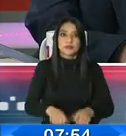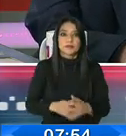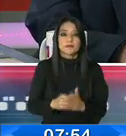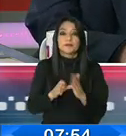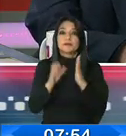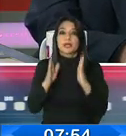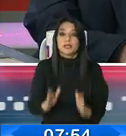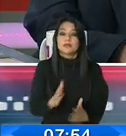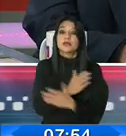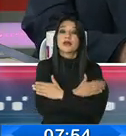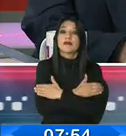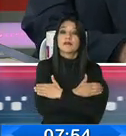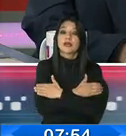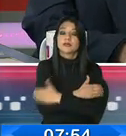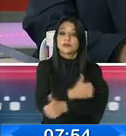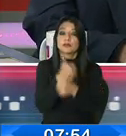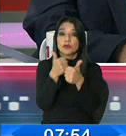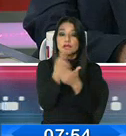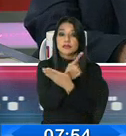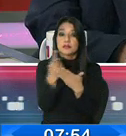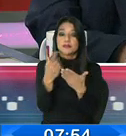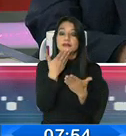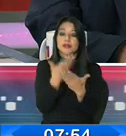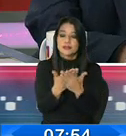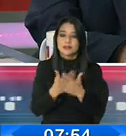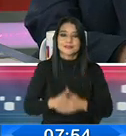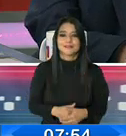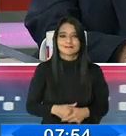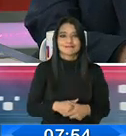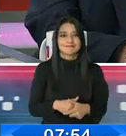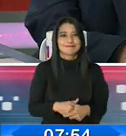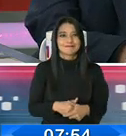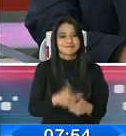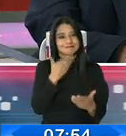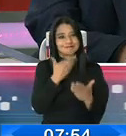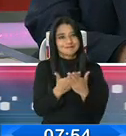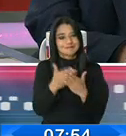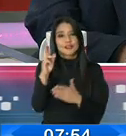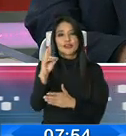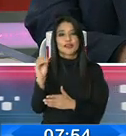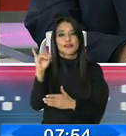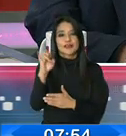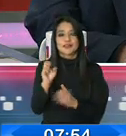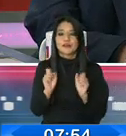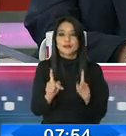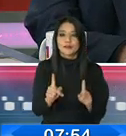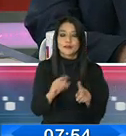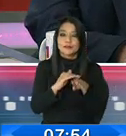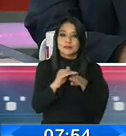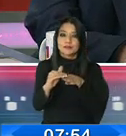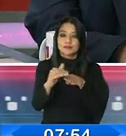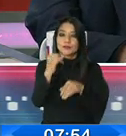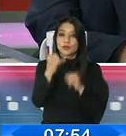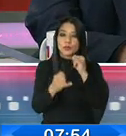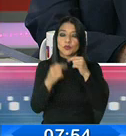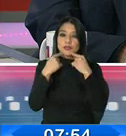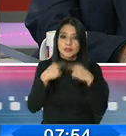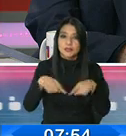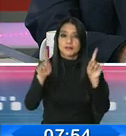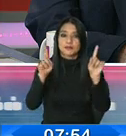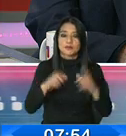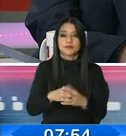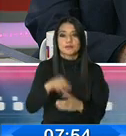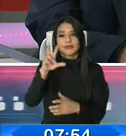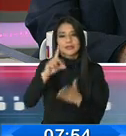Ministro, le mando un abrazo una buena semana ministro Untaneda. Gracias Roberto por la oportunidad de un mensaje final en